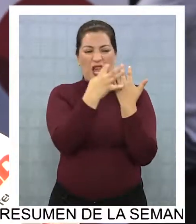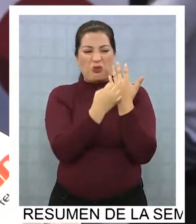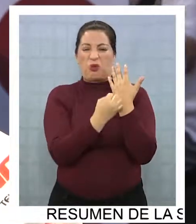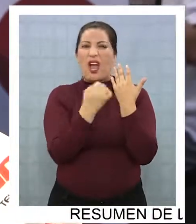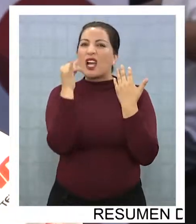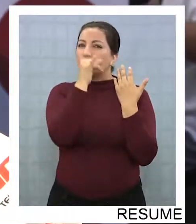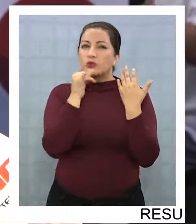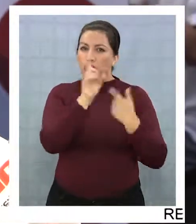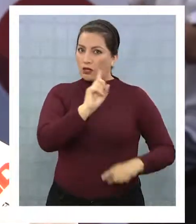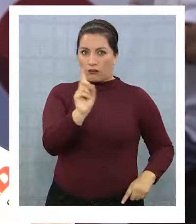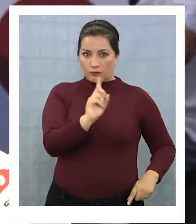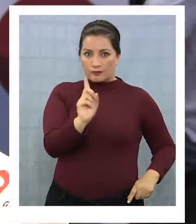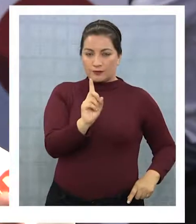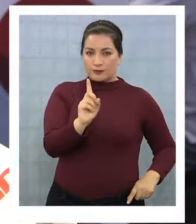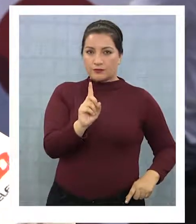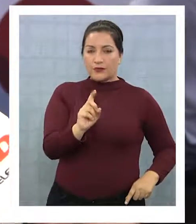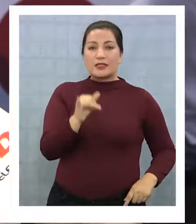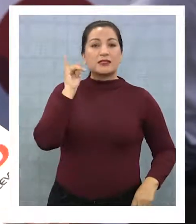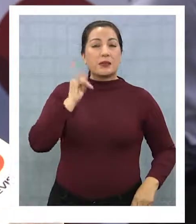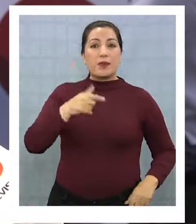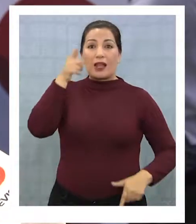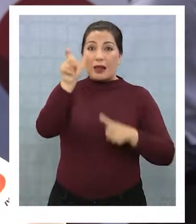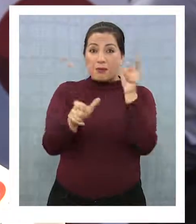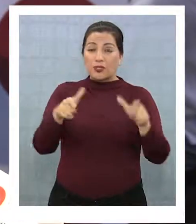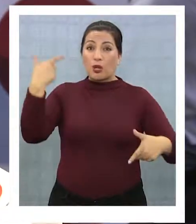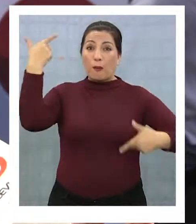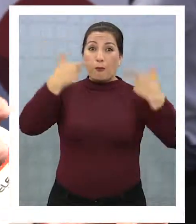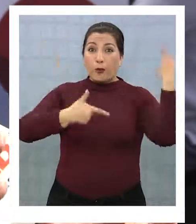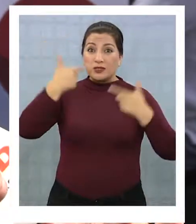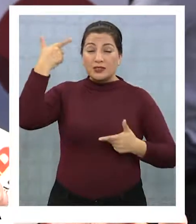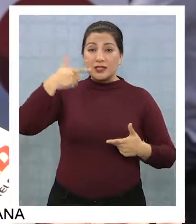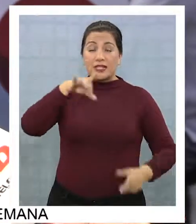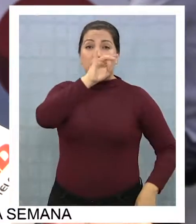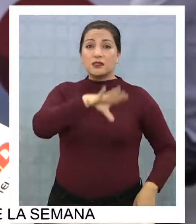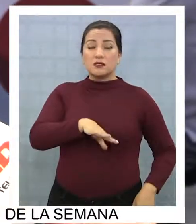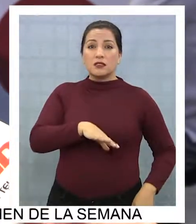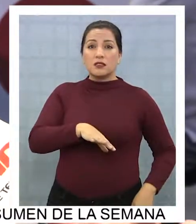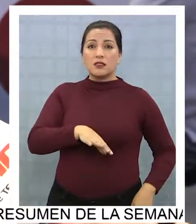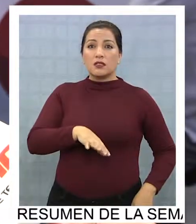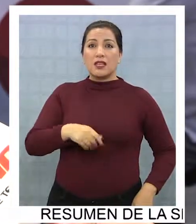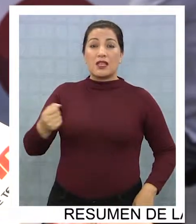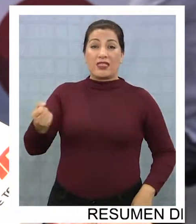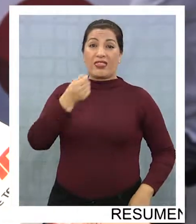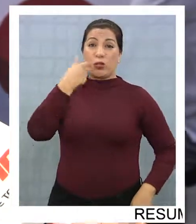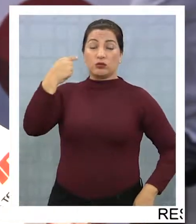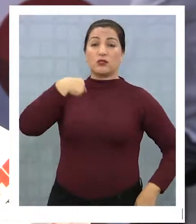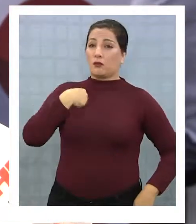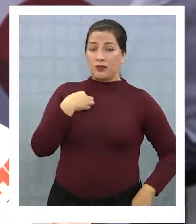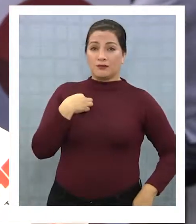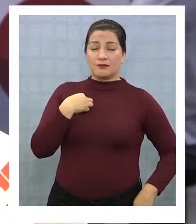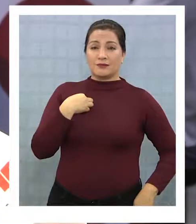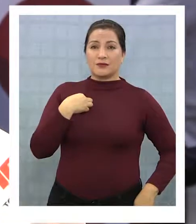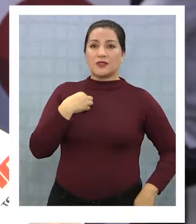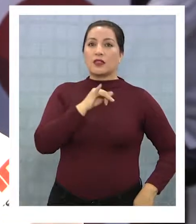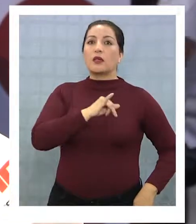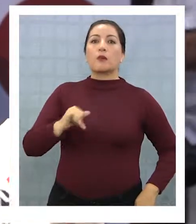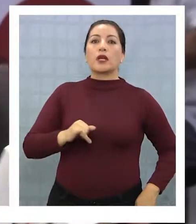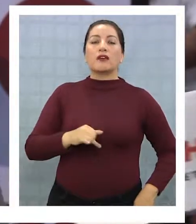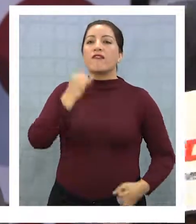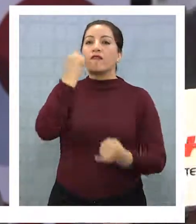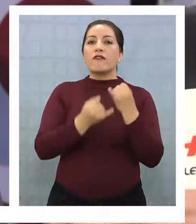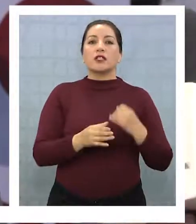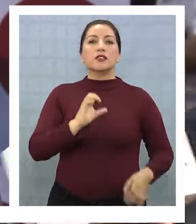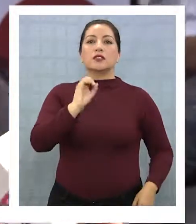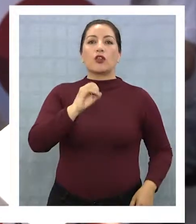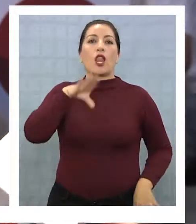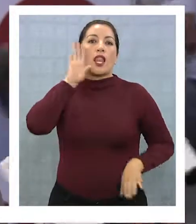Es decir, cada vez que los políticos chilenos me han tocado, me han llevado a la justicia, hemos terminado en cero. ¿Por